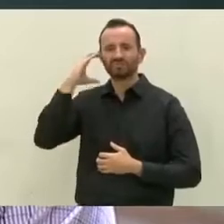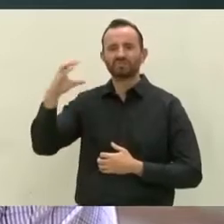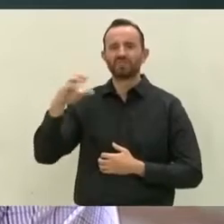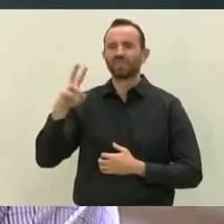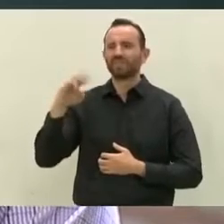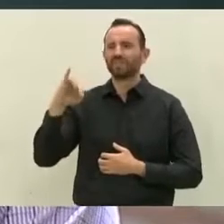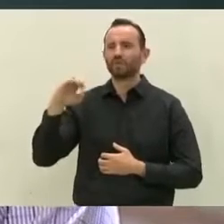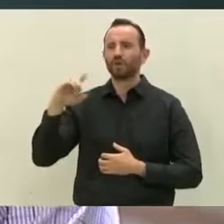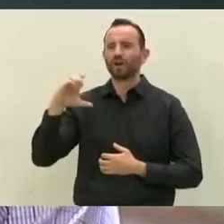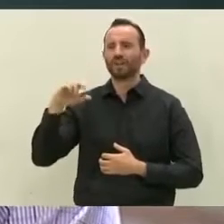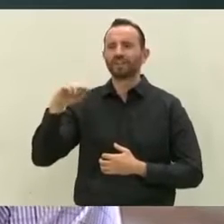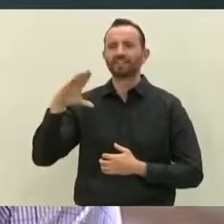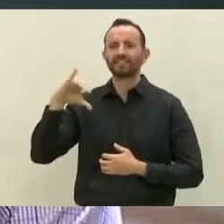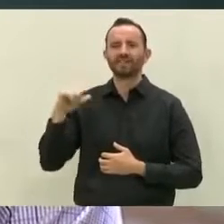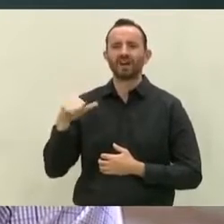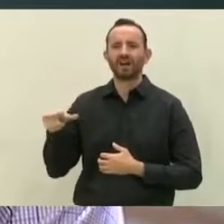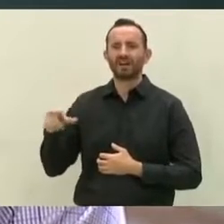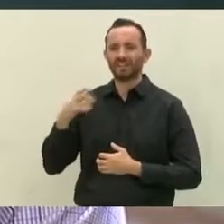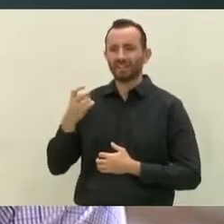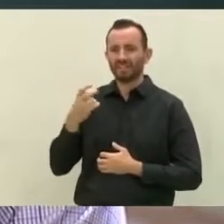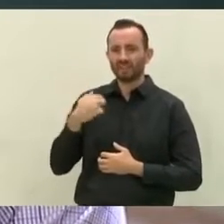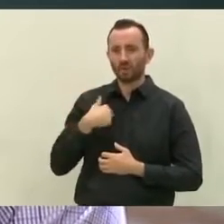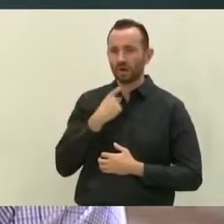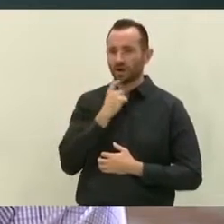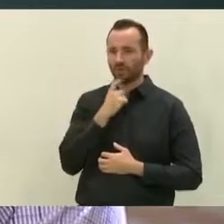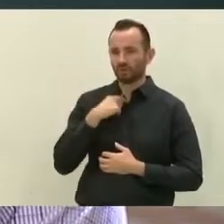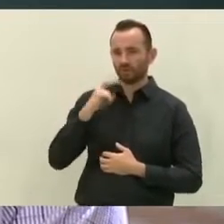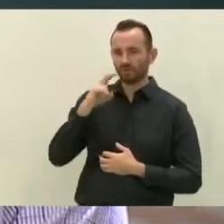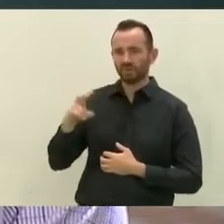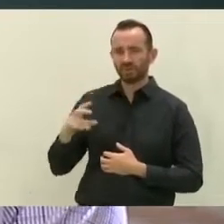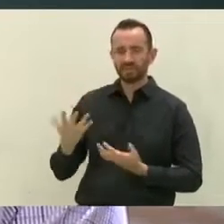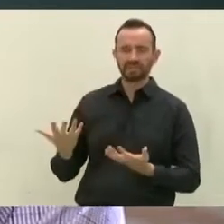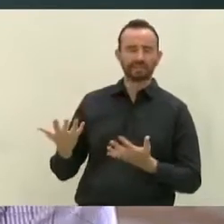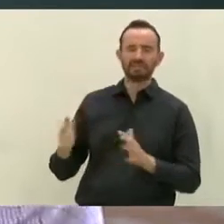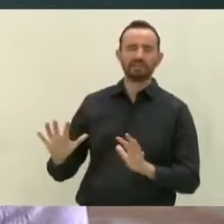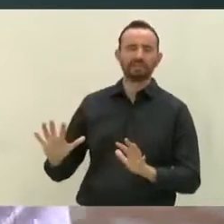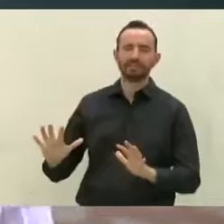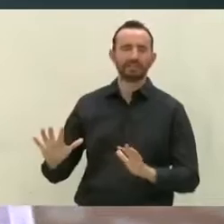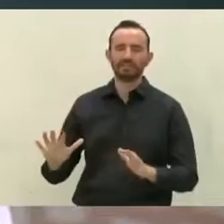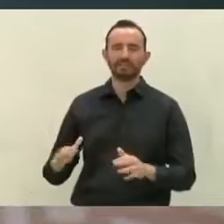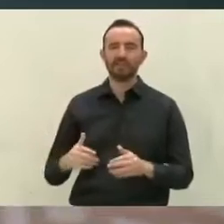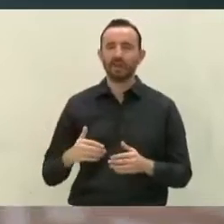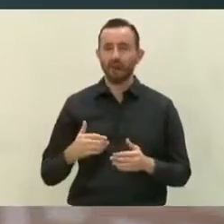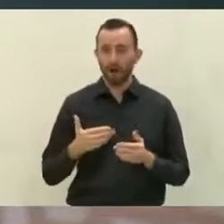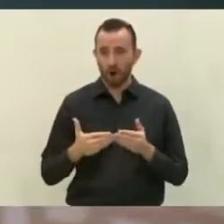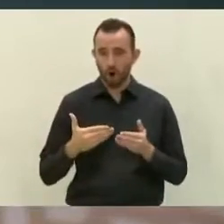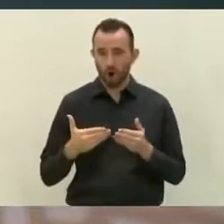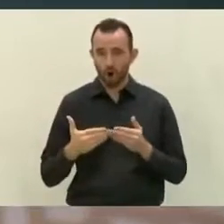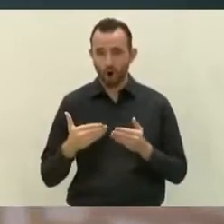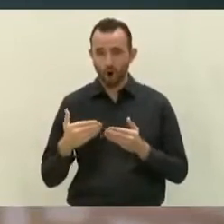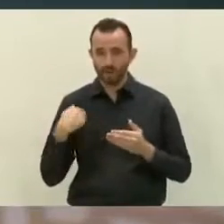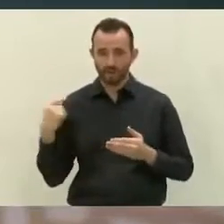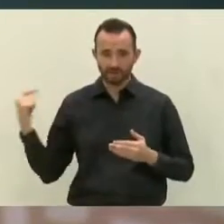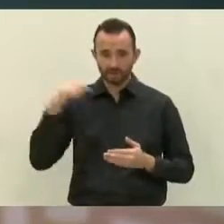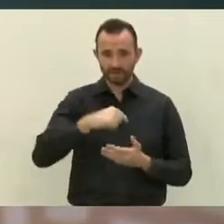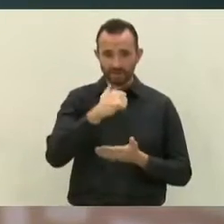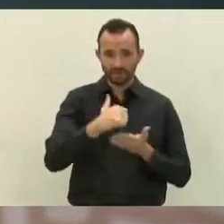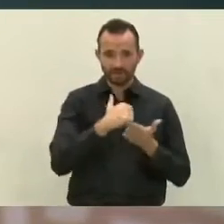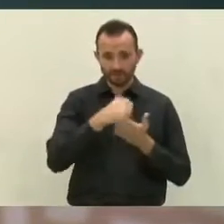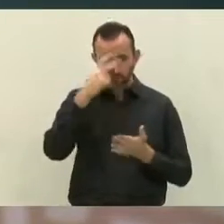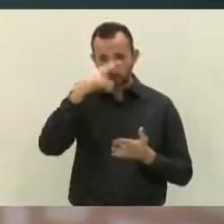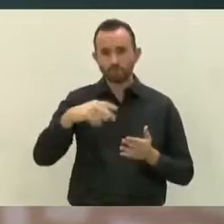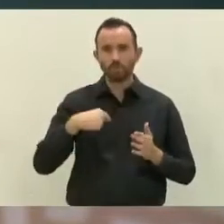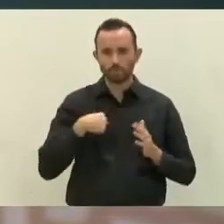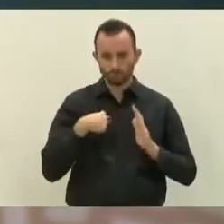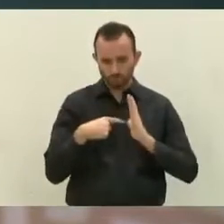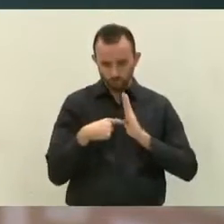Ahora que regrese a la ciudad, vamos a dar a conocer un caso de unos secuestros